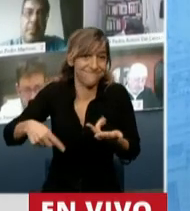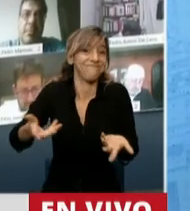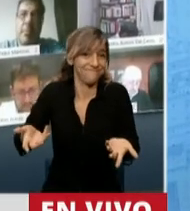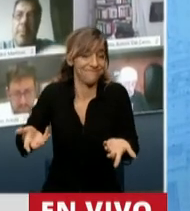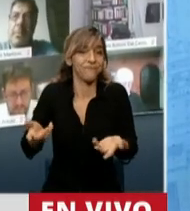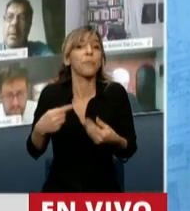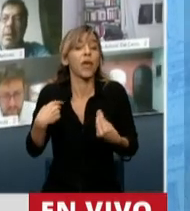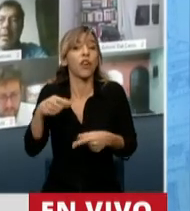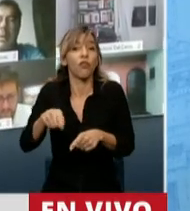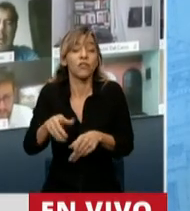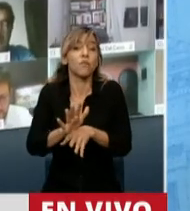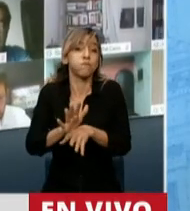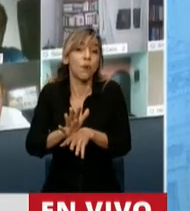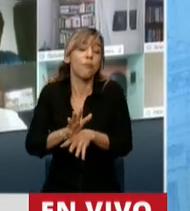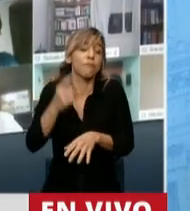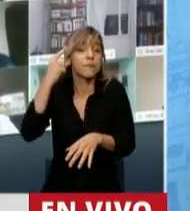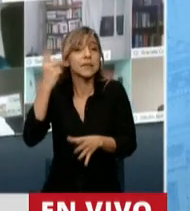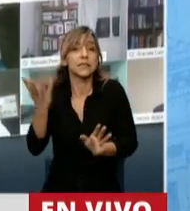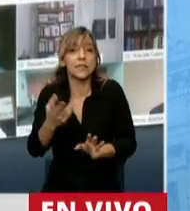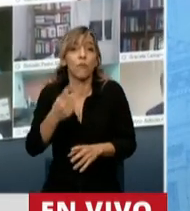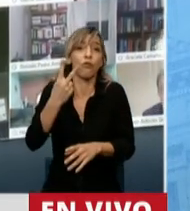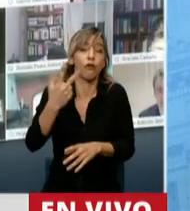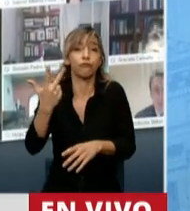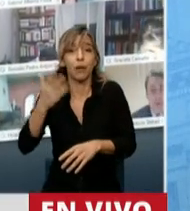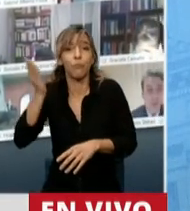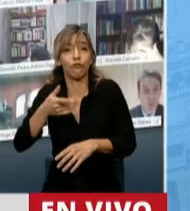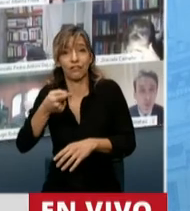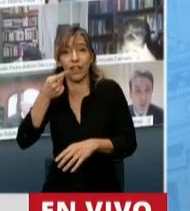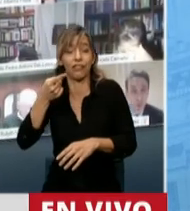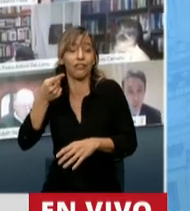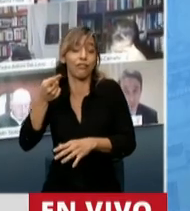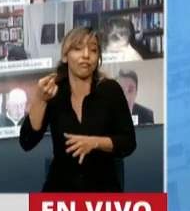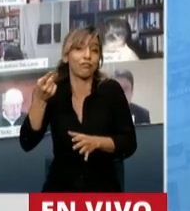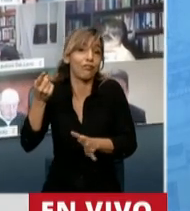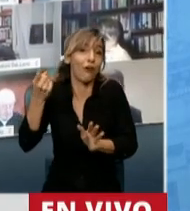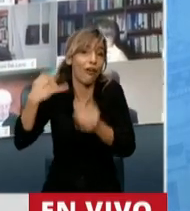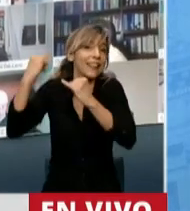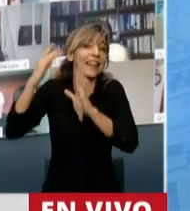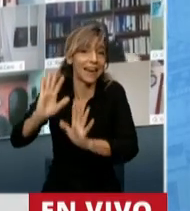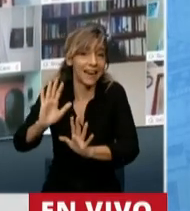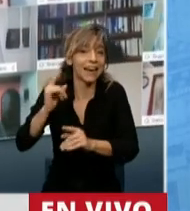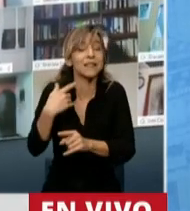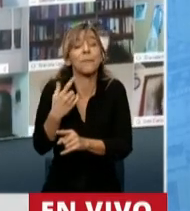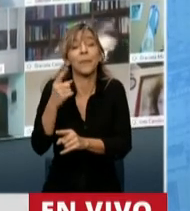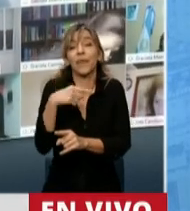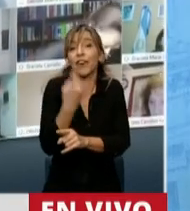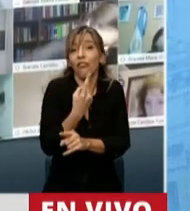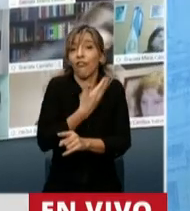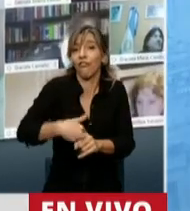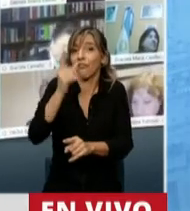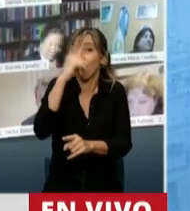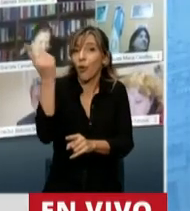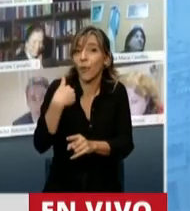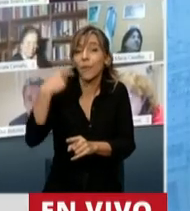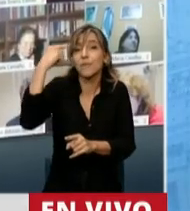% o un 2%. Esto es lo que manda el Gobierno Nacional para ir en ayuda a todas las